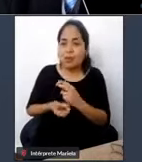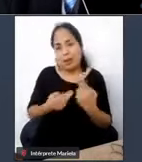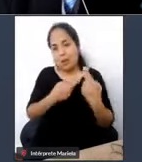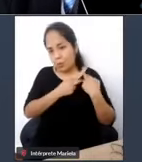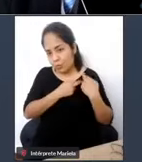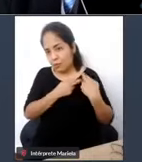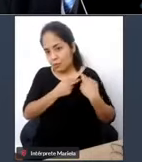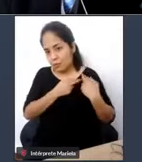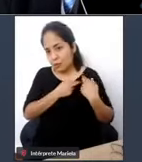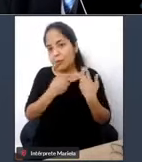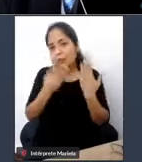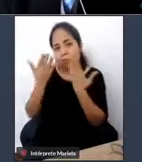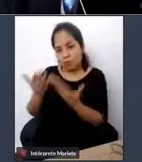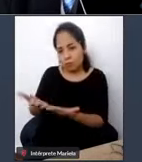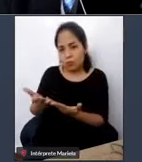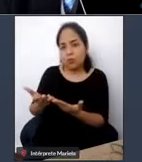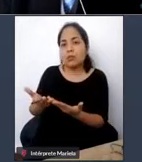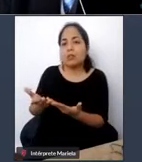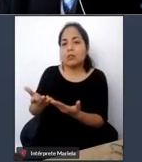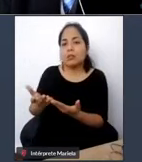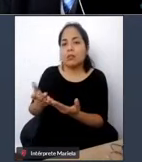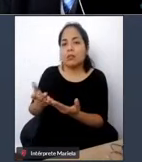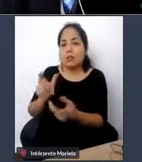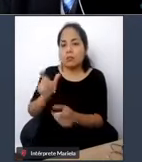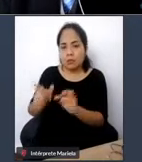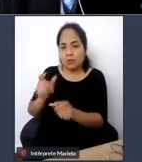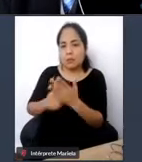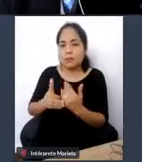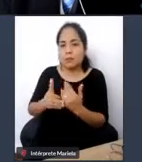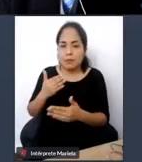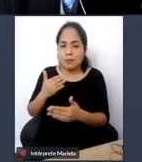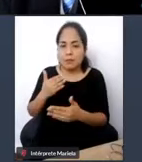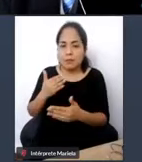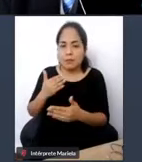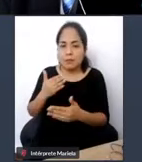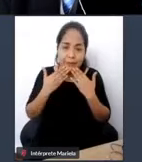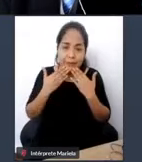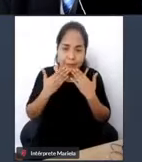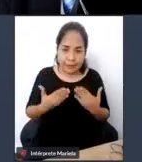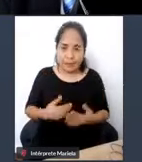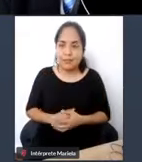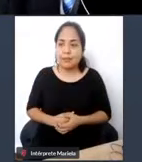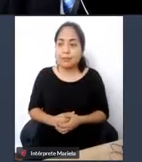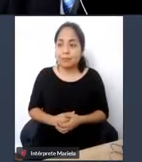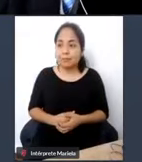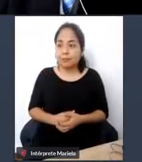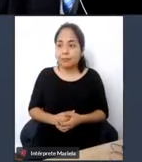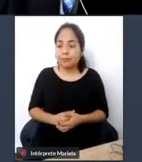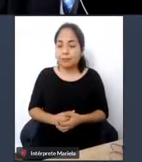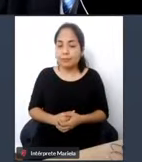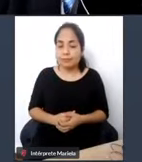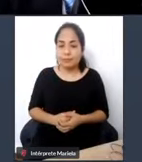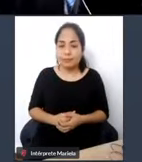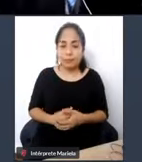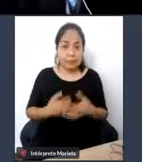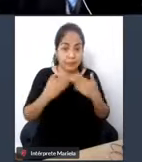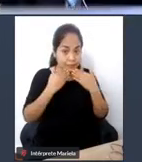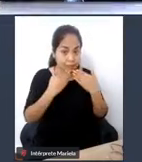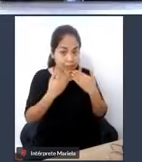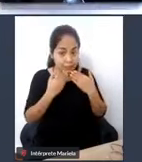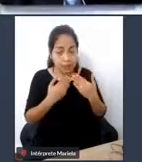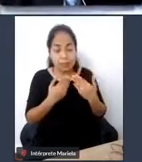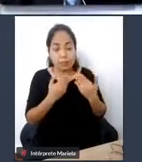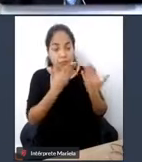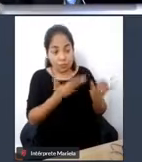con las personas con discapacidad. Muchas gracias. Muchas gracias a usted y definitivamente un tema bastante amplio de